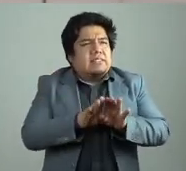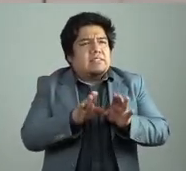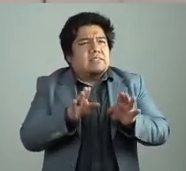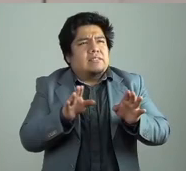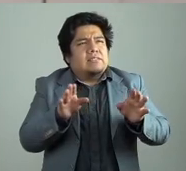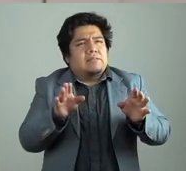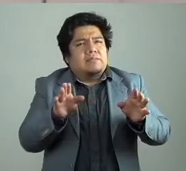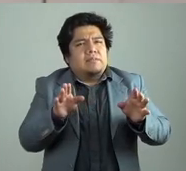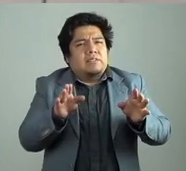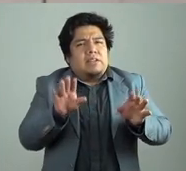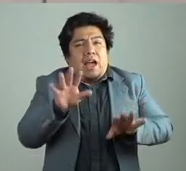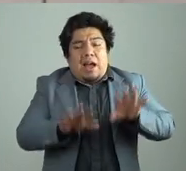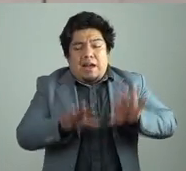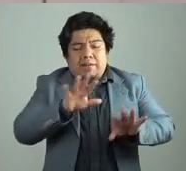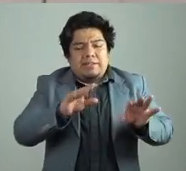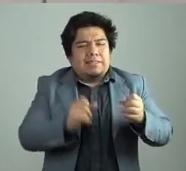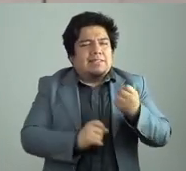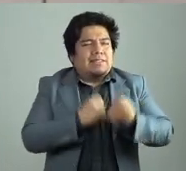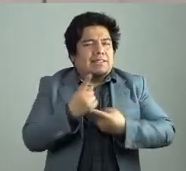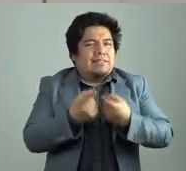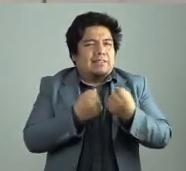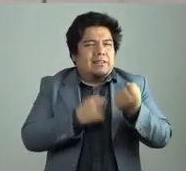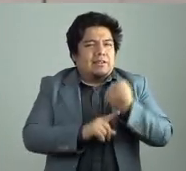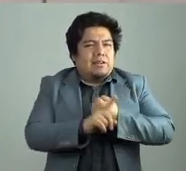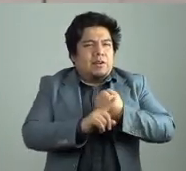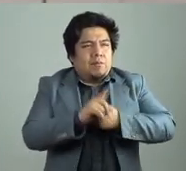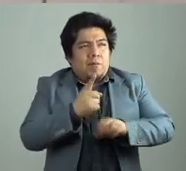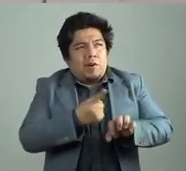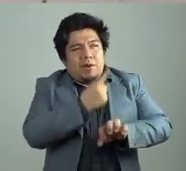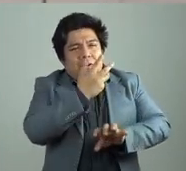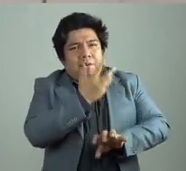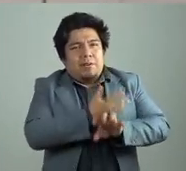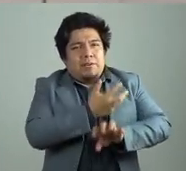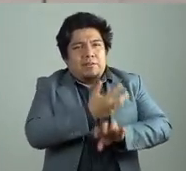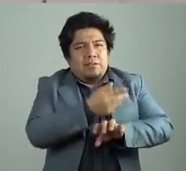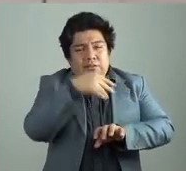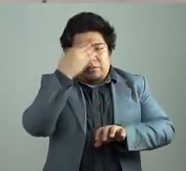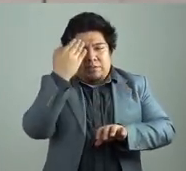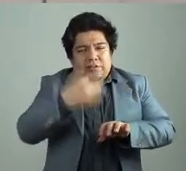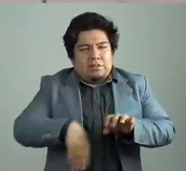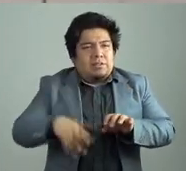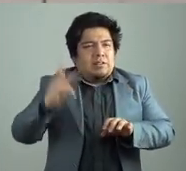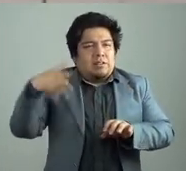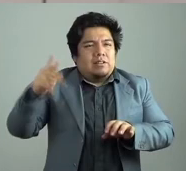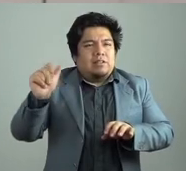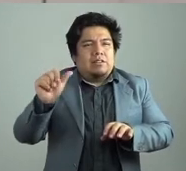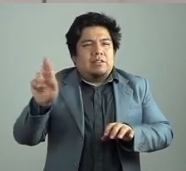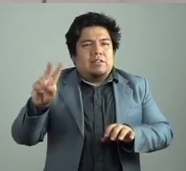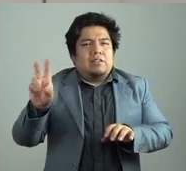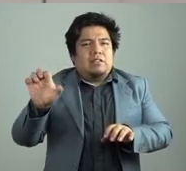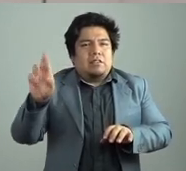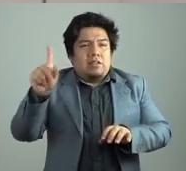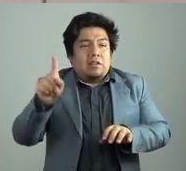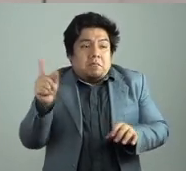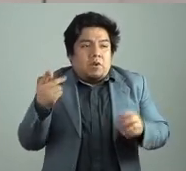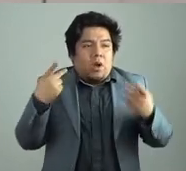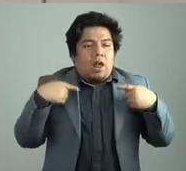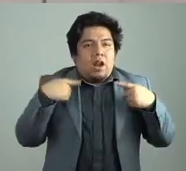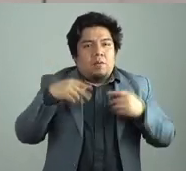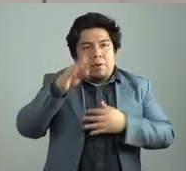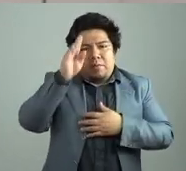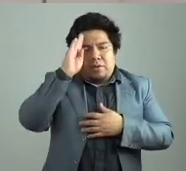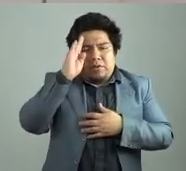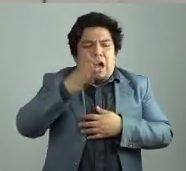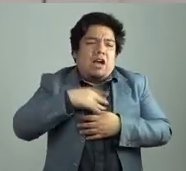gran problema que ocasionó la literatura norteamericana. La generación es Carver, ¿no? Porque todo el mundo pensaba que podía escribir como